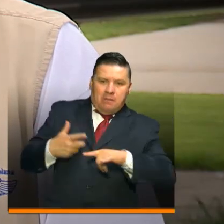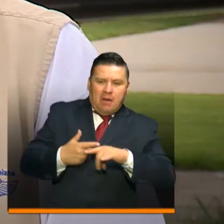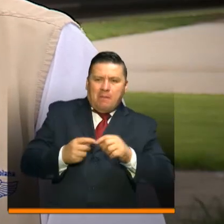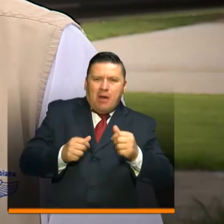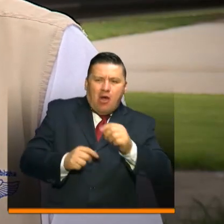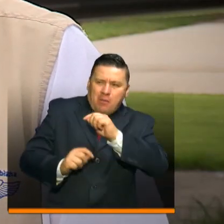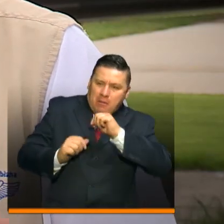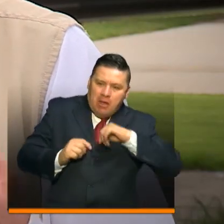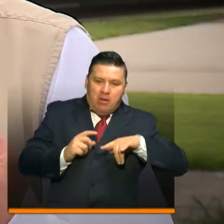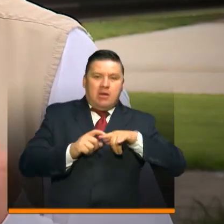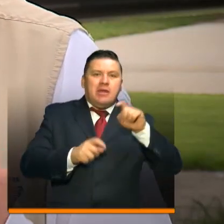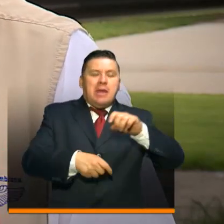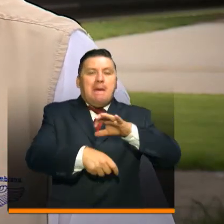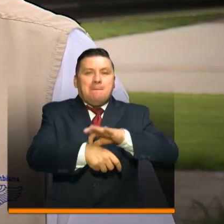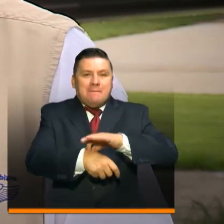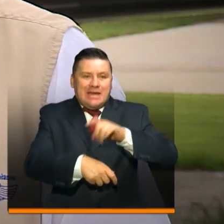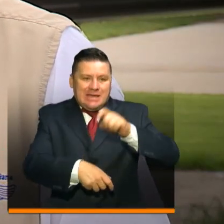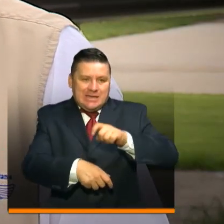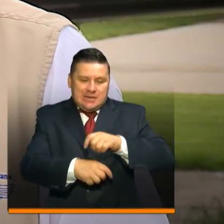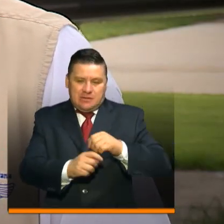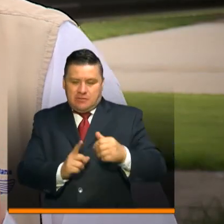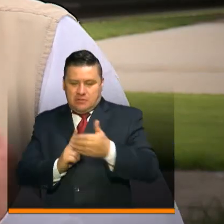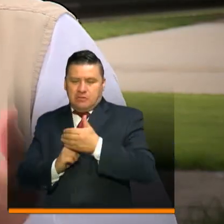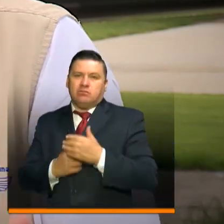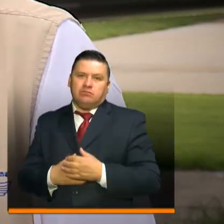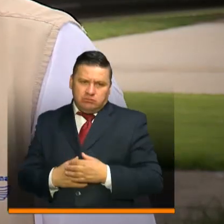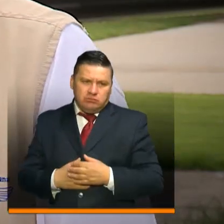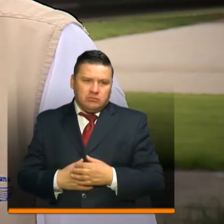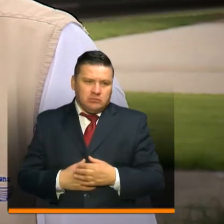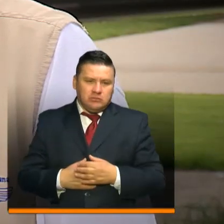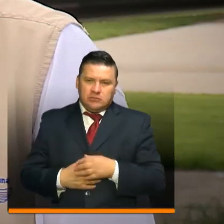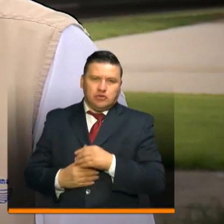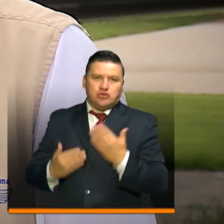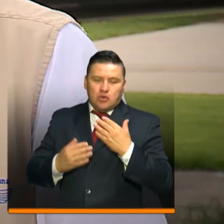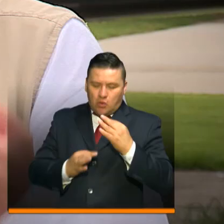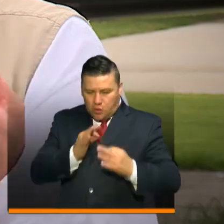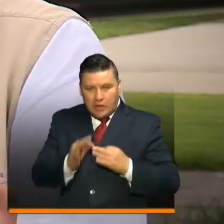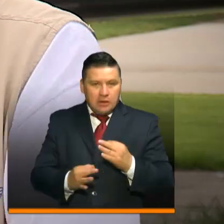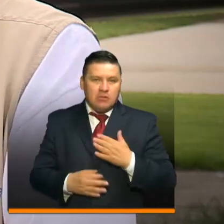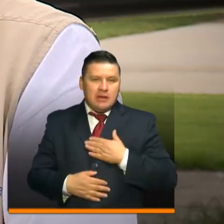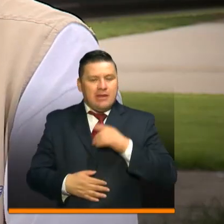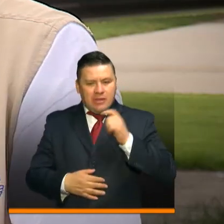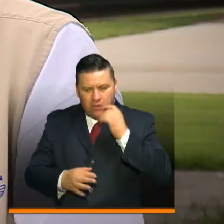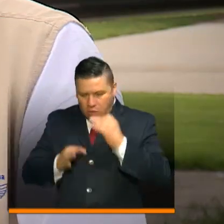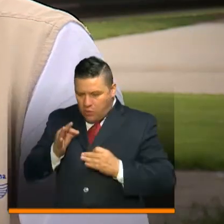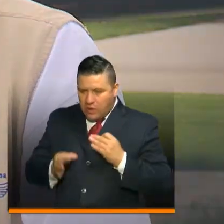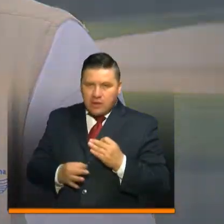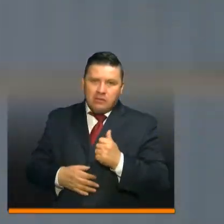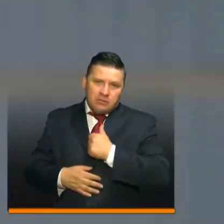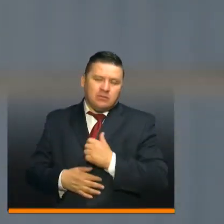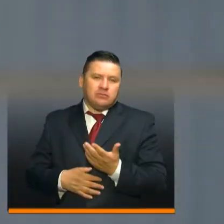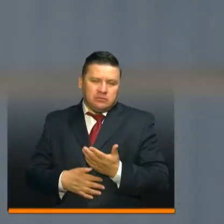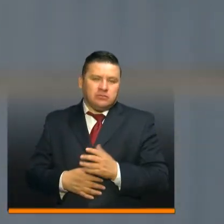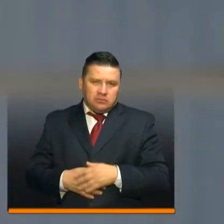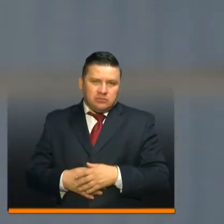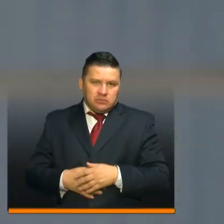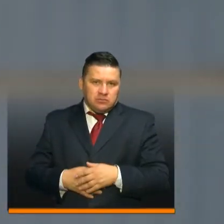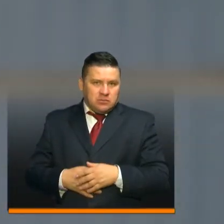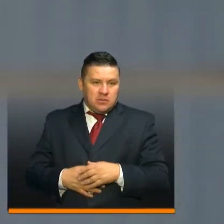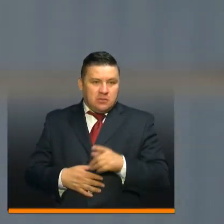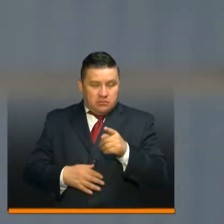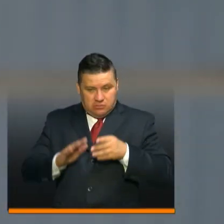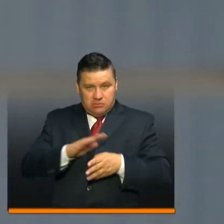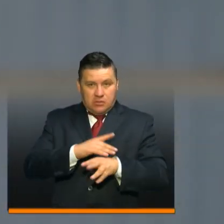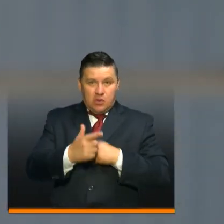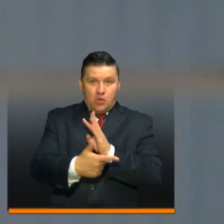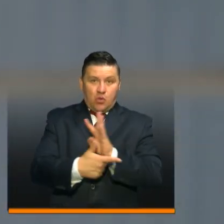a estos médicos que necesitan estar protegidos, que son los que nos van a cuidar, que tenemos que cuidarlos a ellos. Entonces entrar a la página